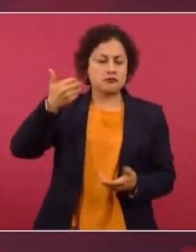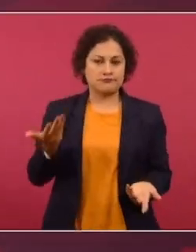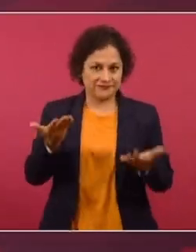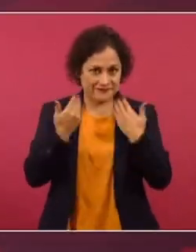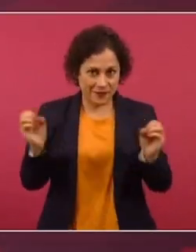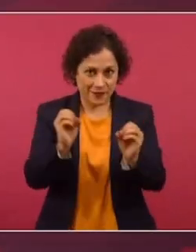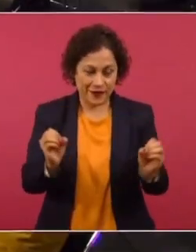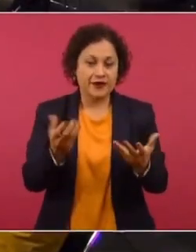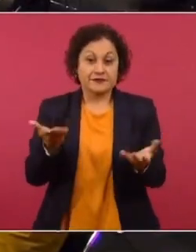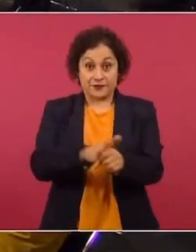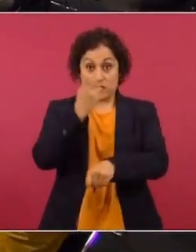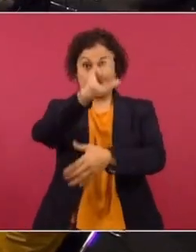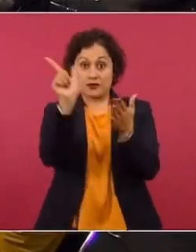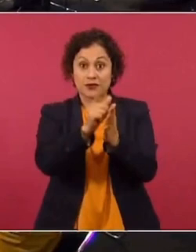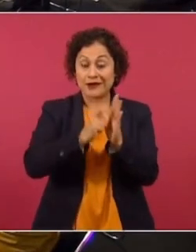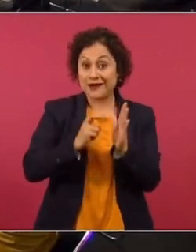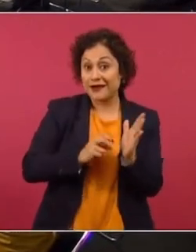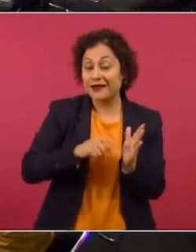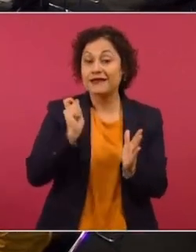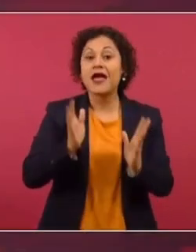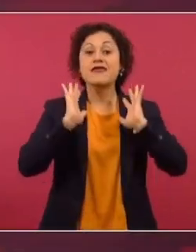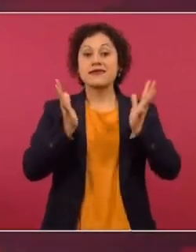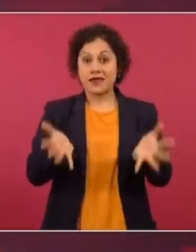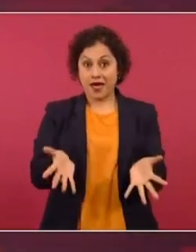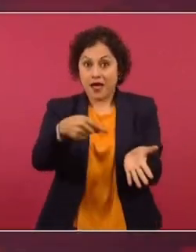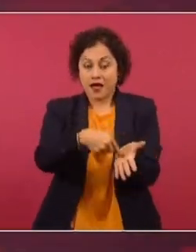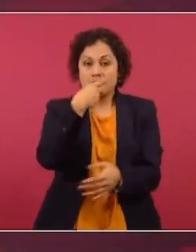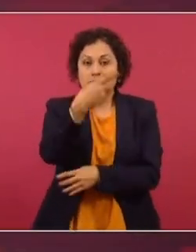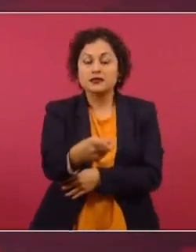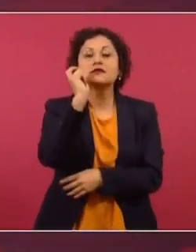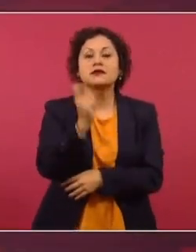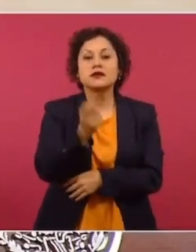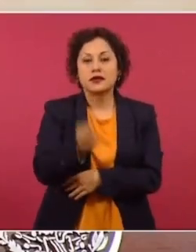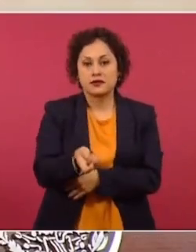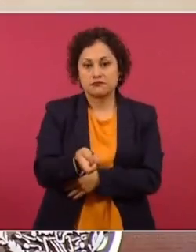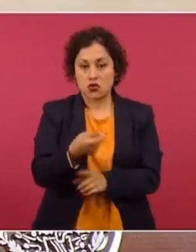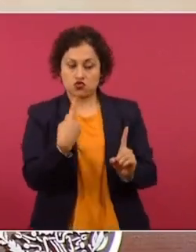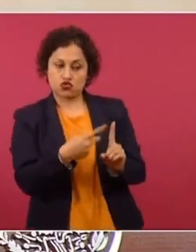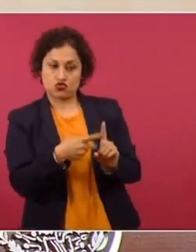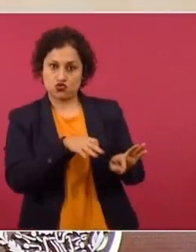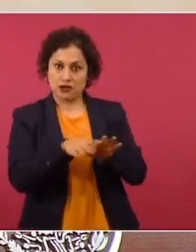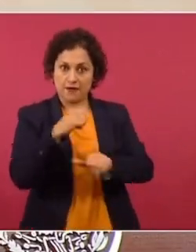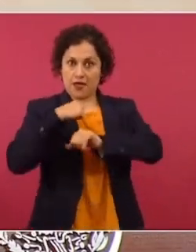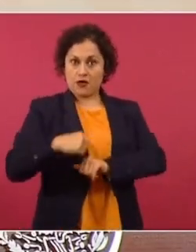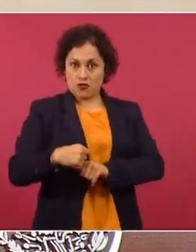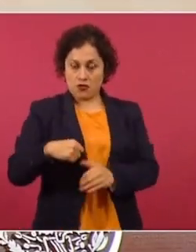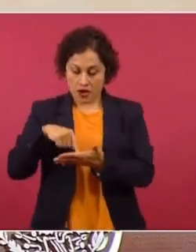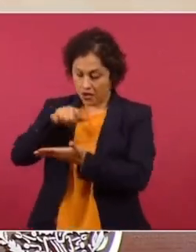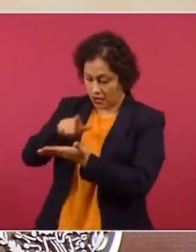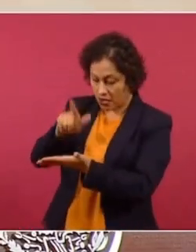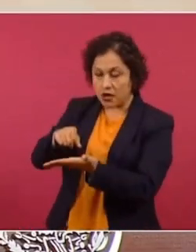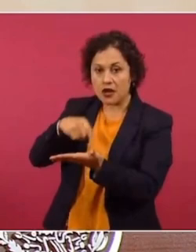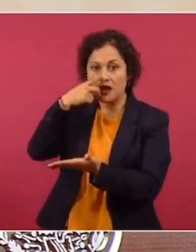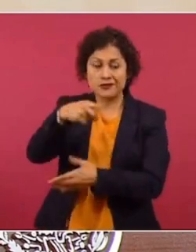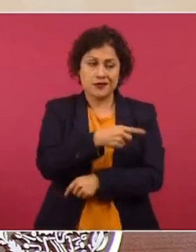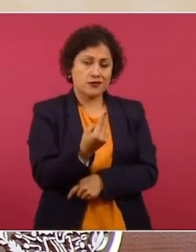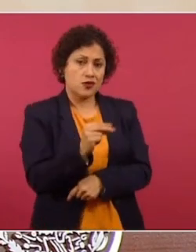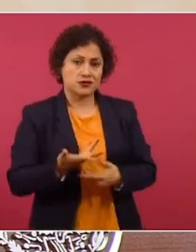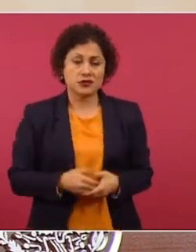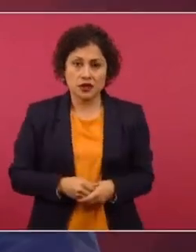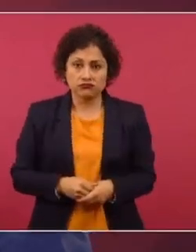reforma y ya se considera que un cargo como el que él desempeñaba es innecesario